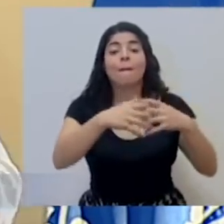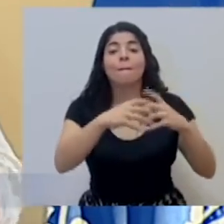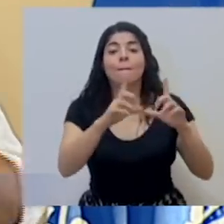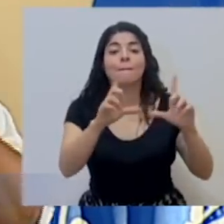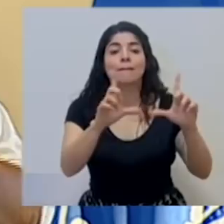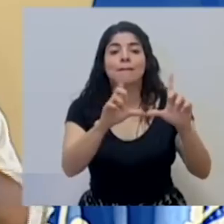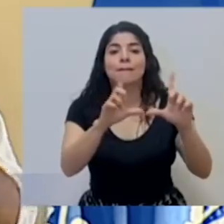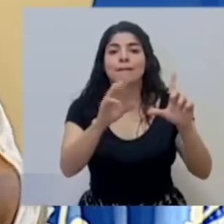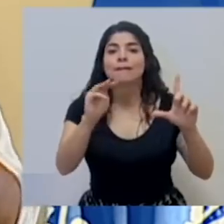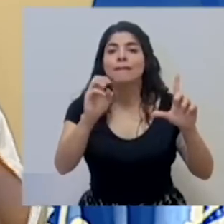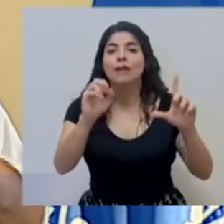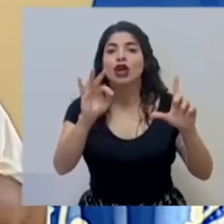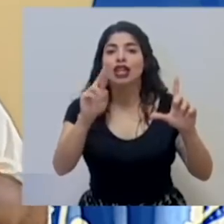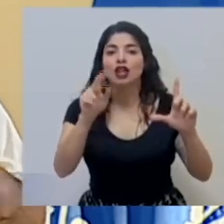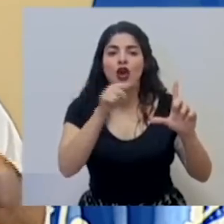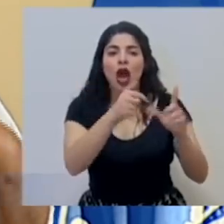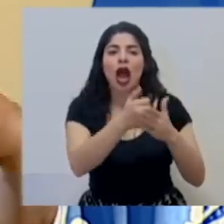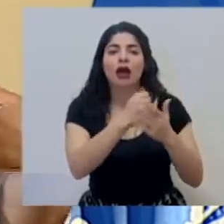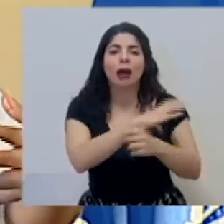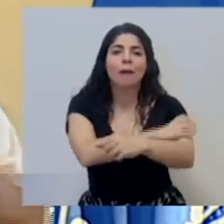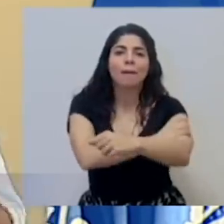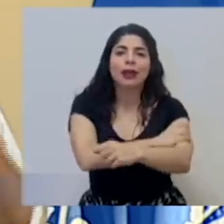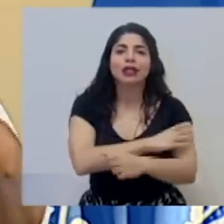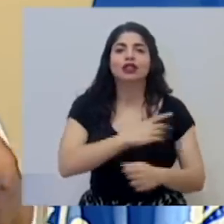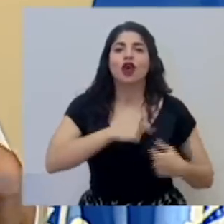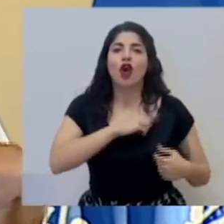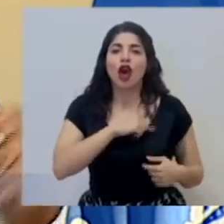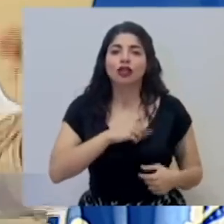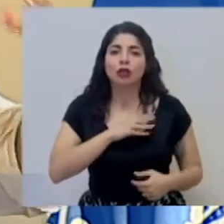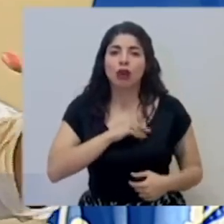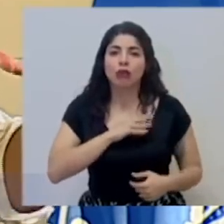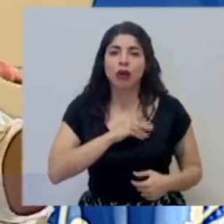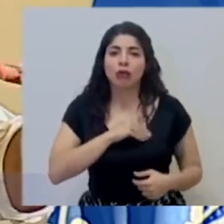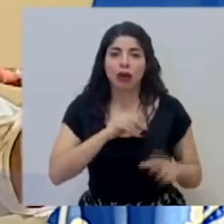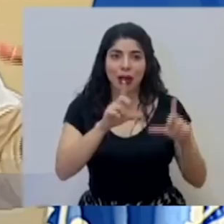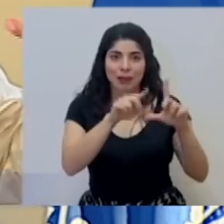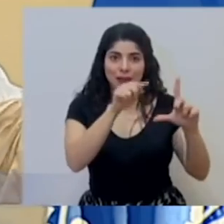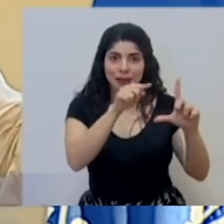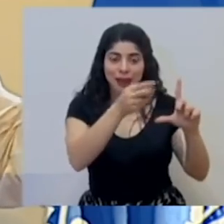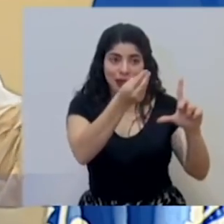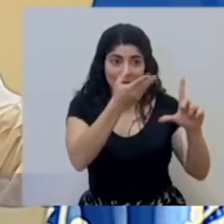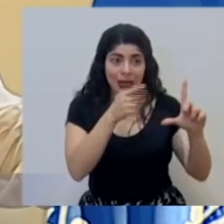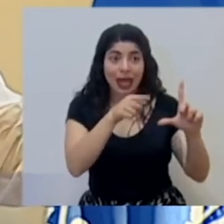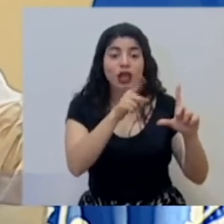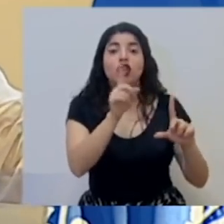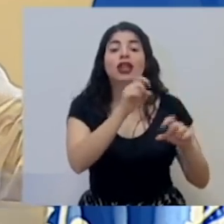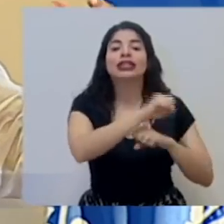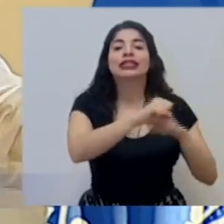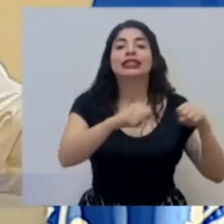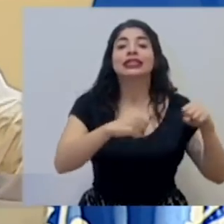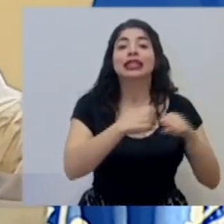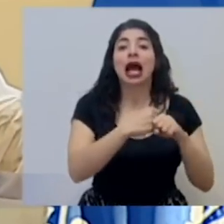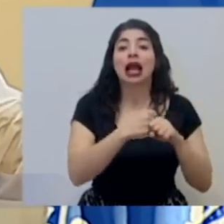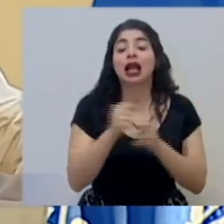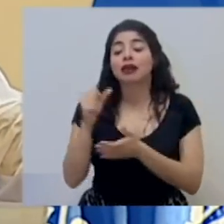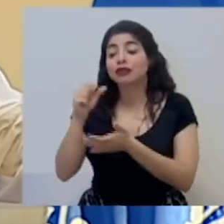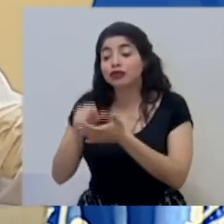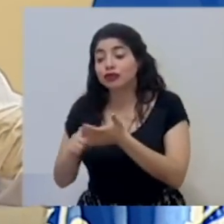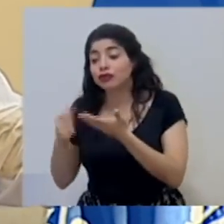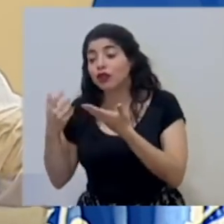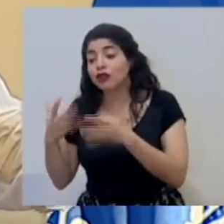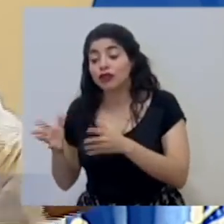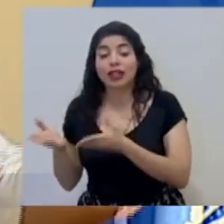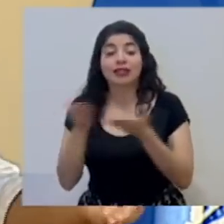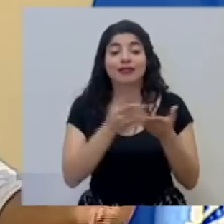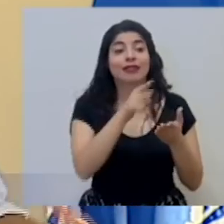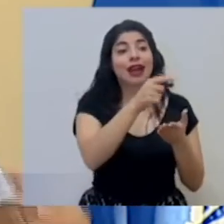que son lo que permite medir presión, frecuencia cardíaca y todas esas cosas, monitores de la sala de recuperación, de ambulatorios, de sala